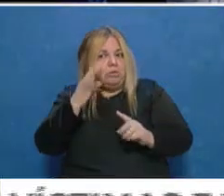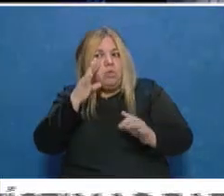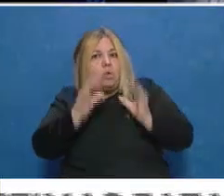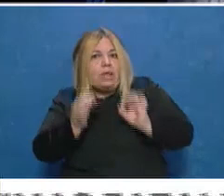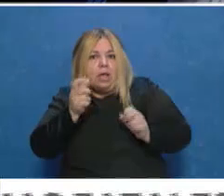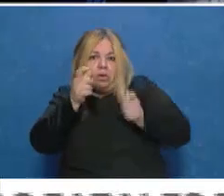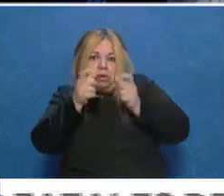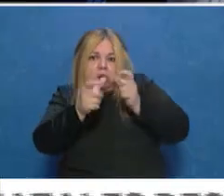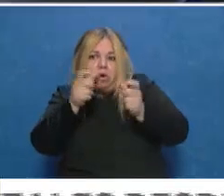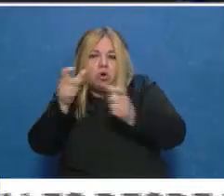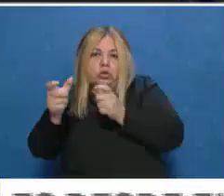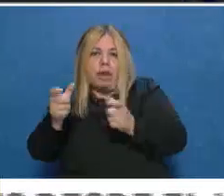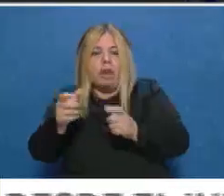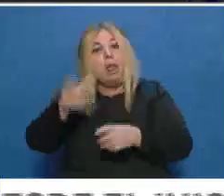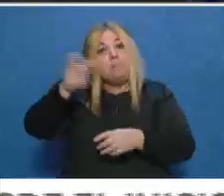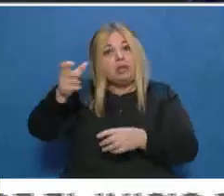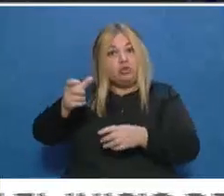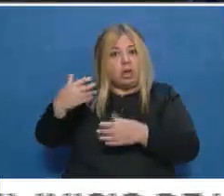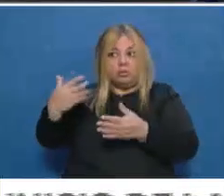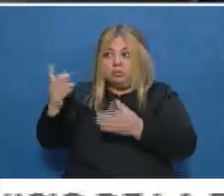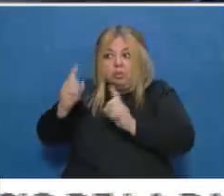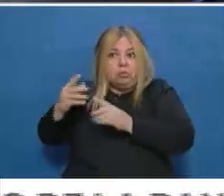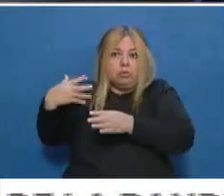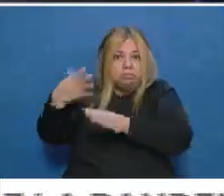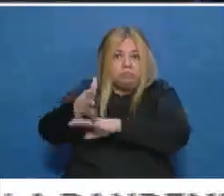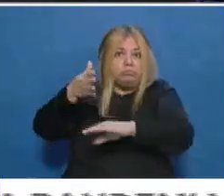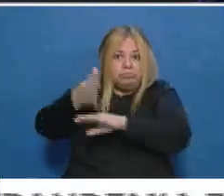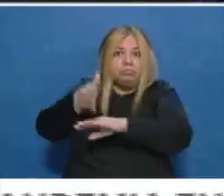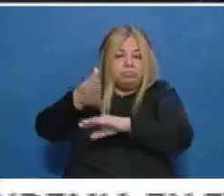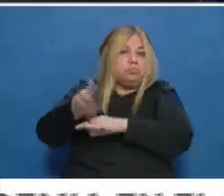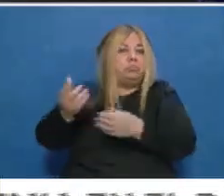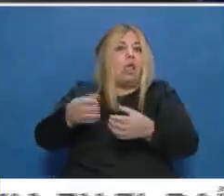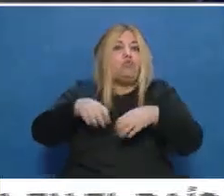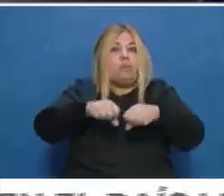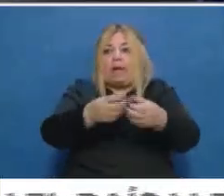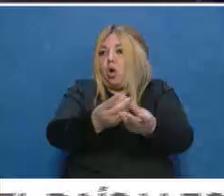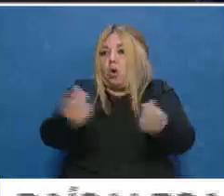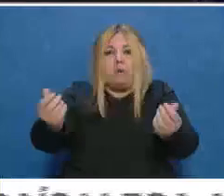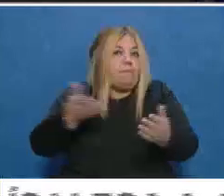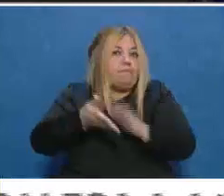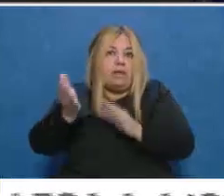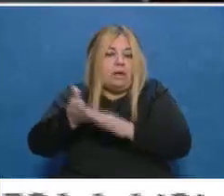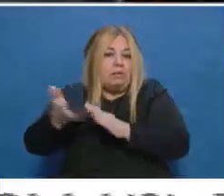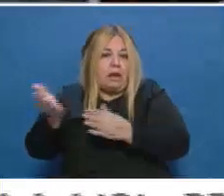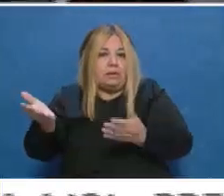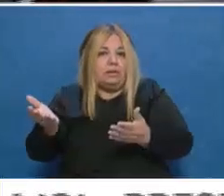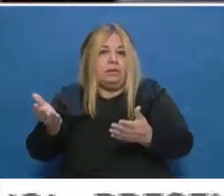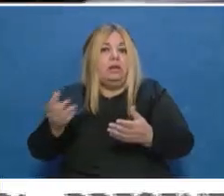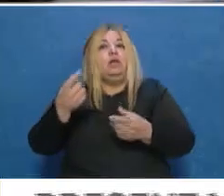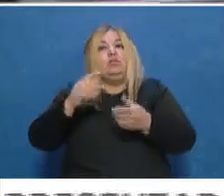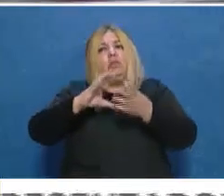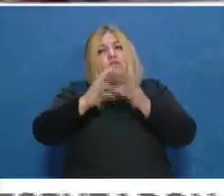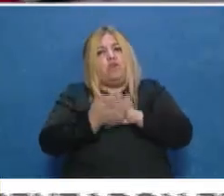gente sigue yendo a los supermercados, desde las cadenas también cada uno ha ido aplicando un método para evitar